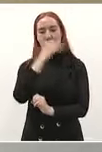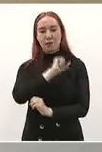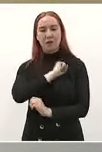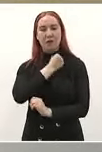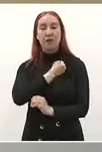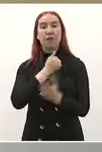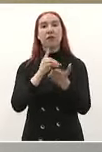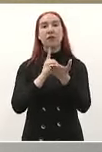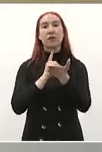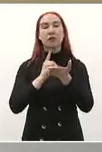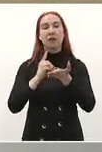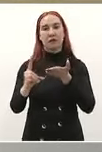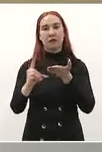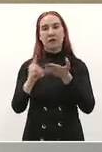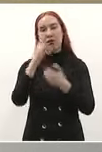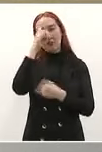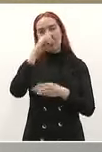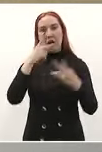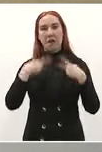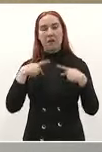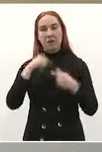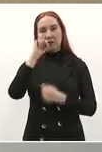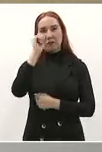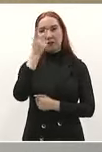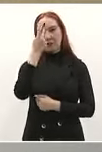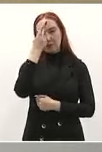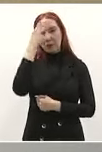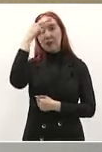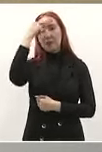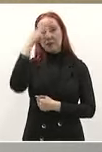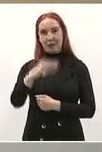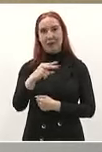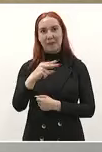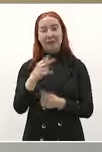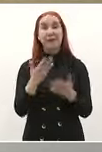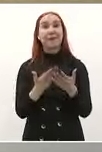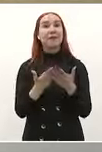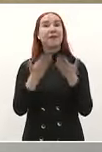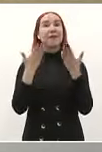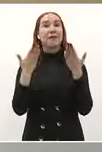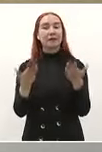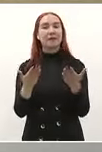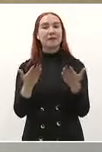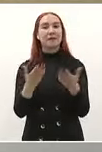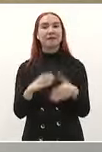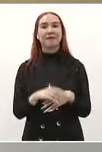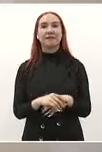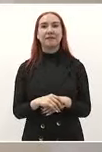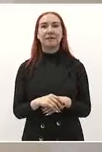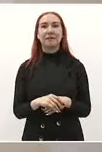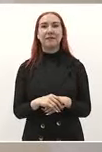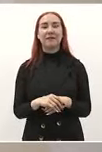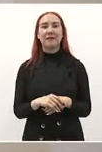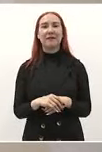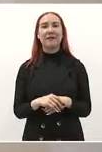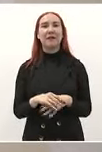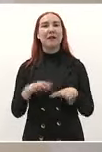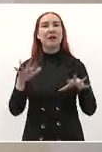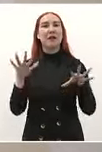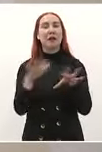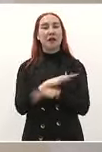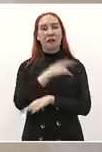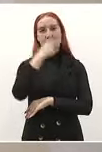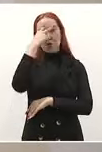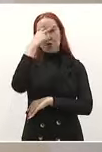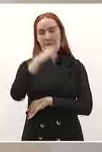de nuestro pueblo bueno ya les he dicho que no va a ser como Dinamarca va a ser el mejor